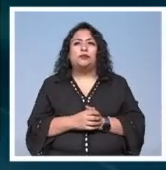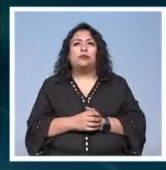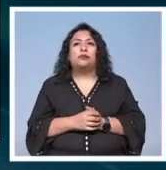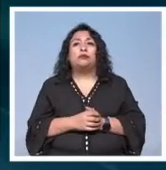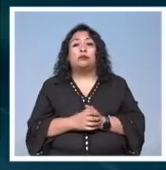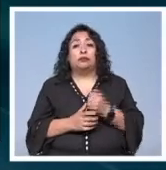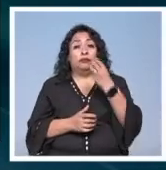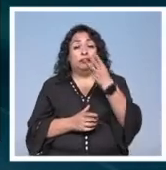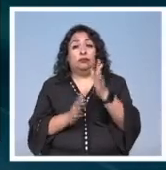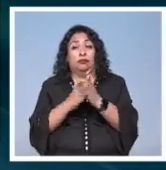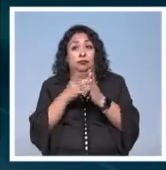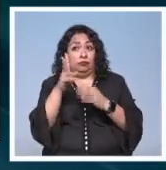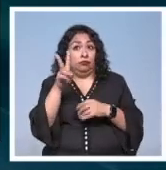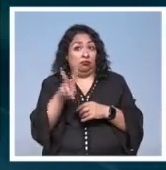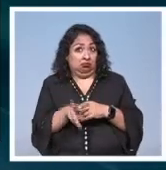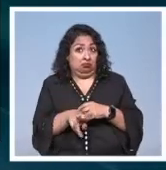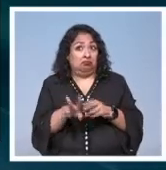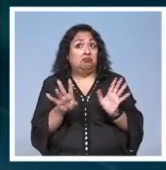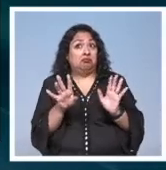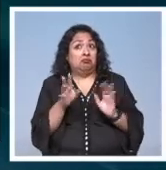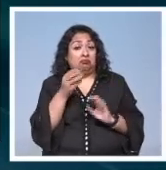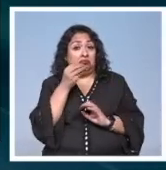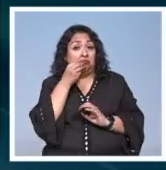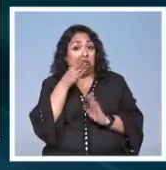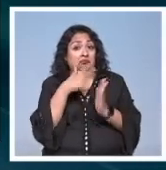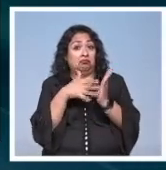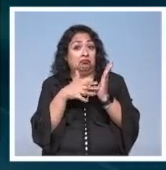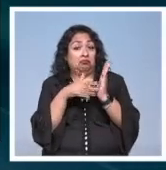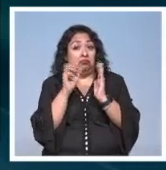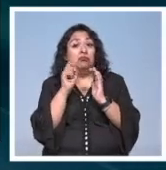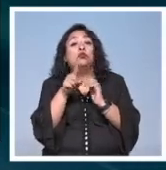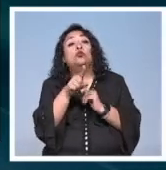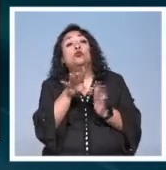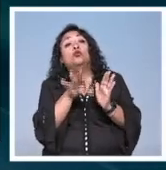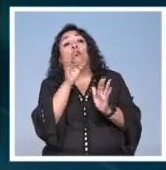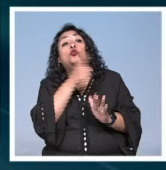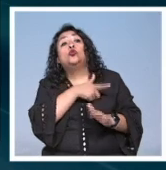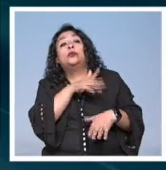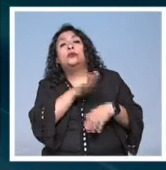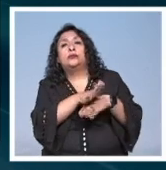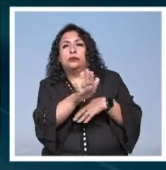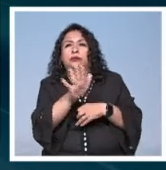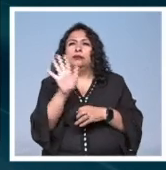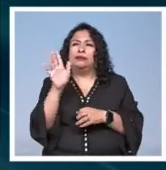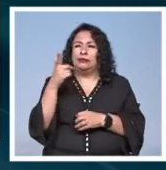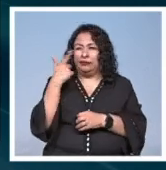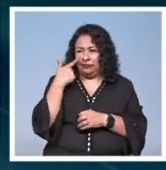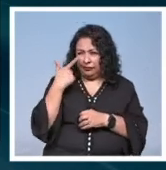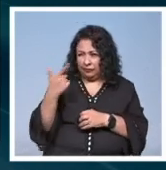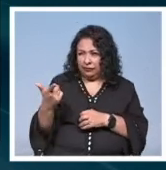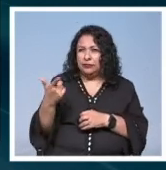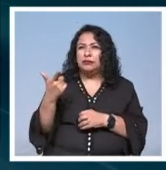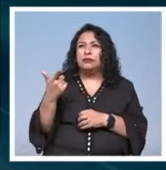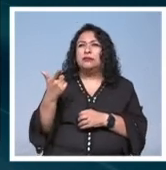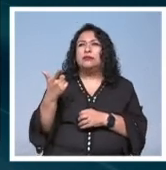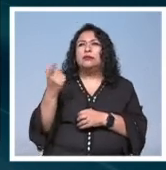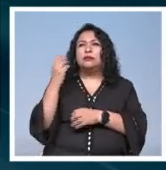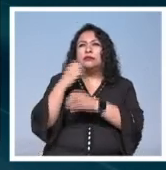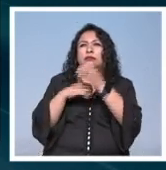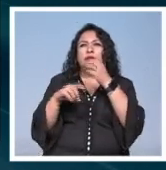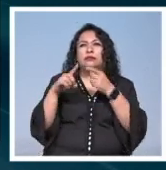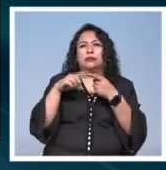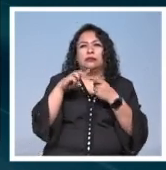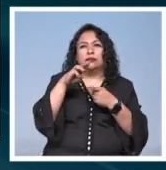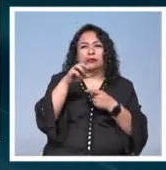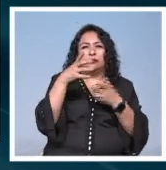tres libros que la verdad están ricos de lectura ¿cuál te gusta Rafa? Pues mira después de haber visto las puestas en escena de